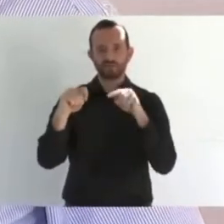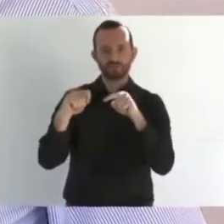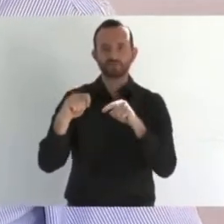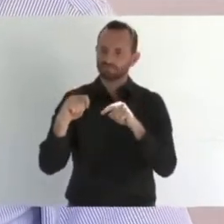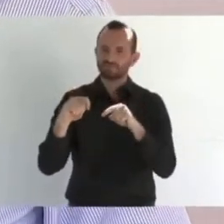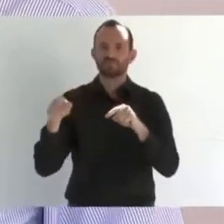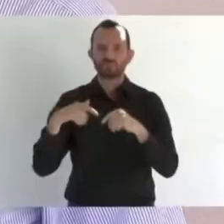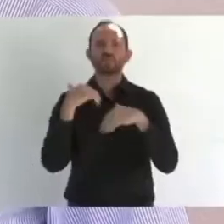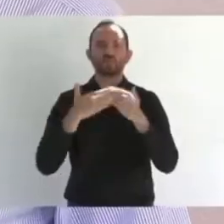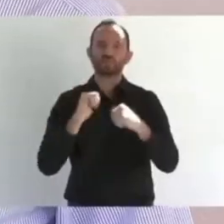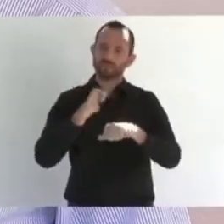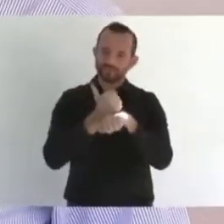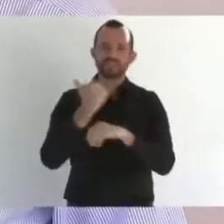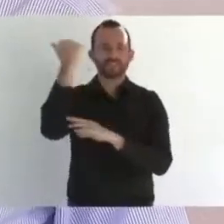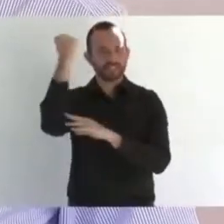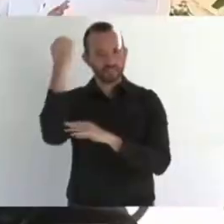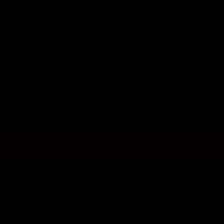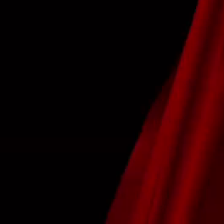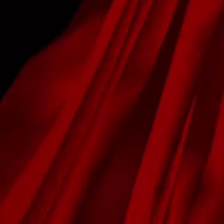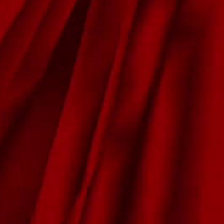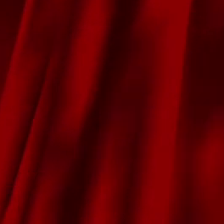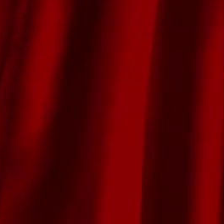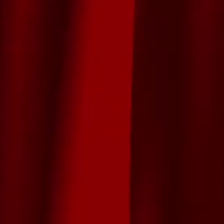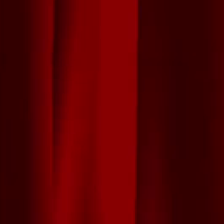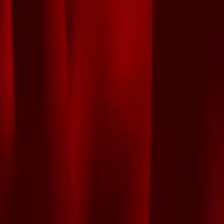a ponerse los semáforos, porque la vez pasada me pidieron lo mismo.